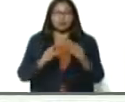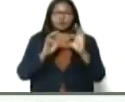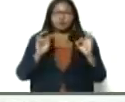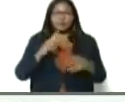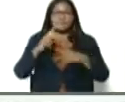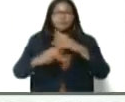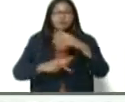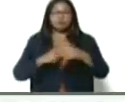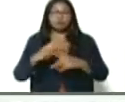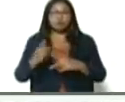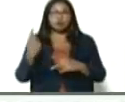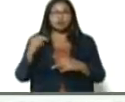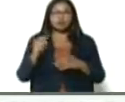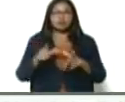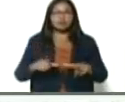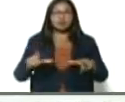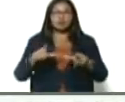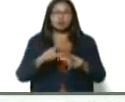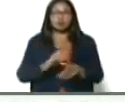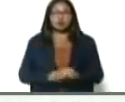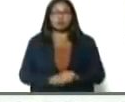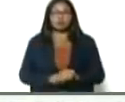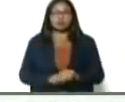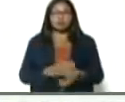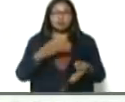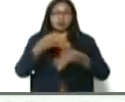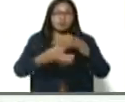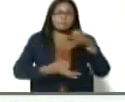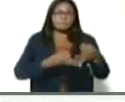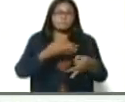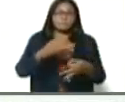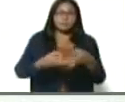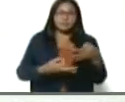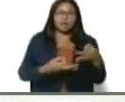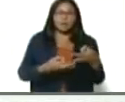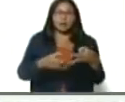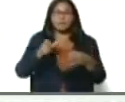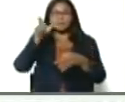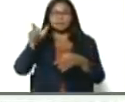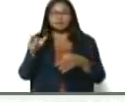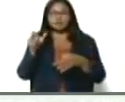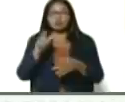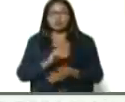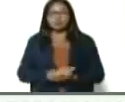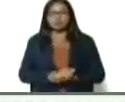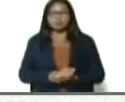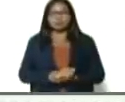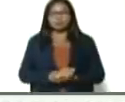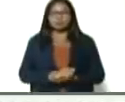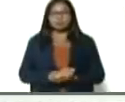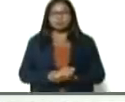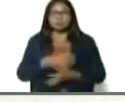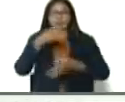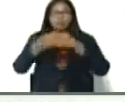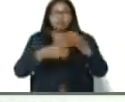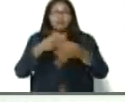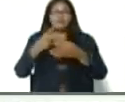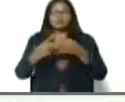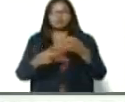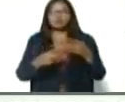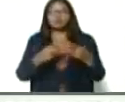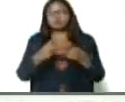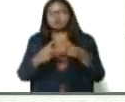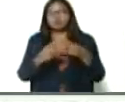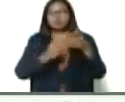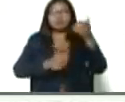producción, tiene esta planta, como explicaba, el hermano López, y está concebida, para la producción, de